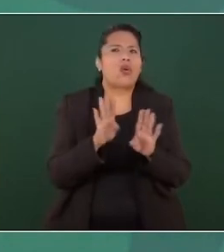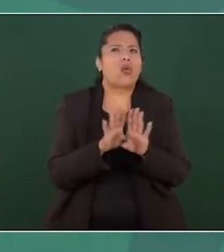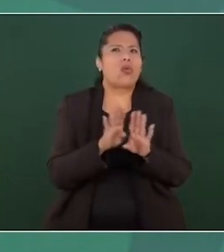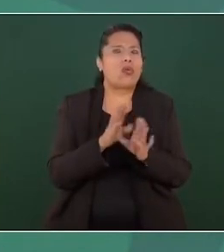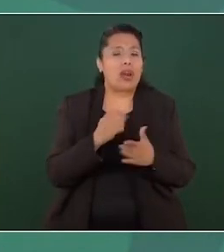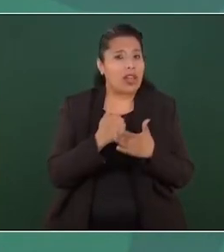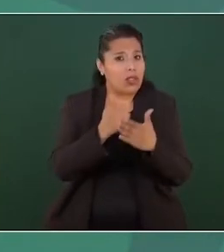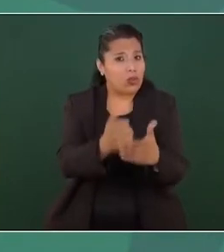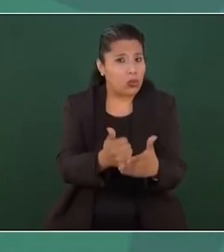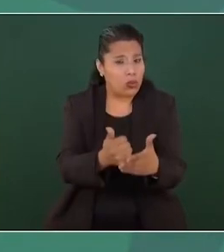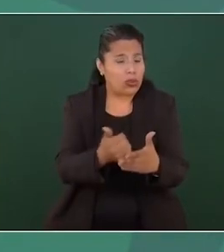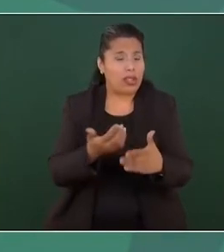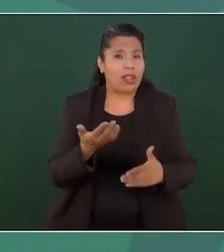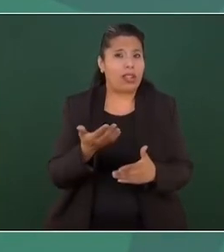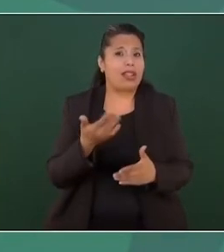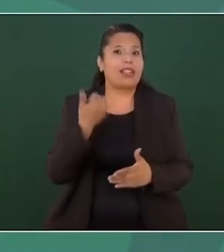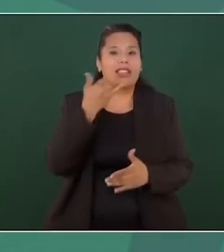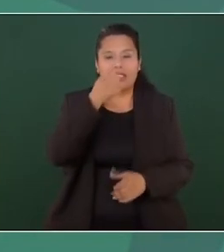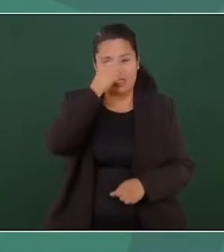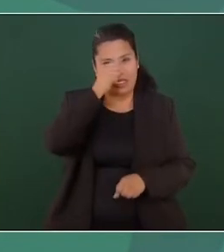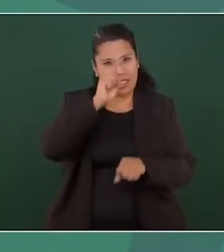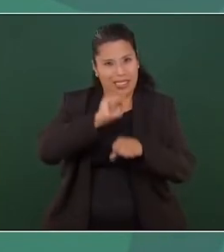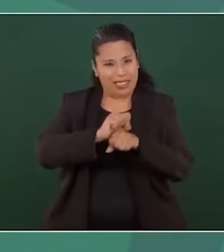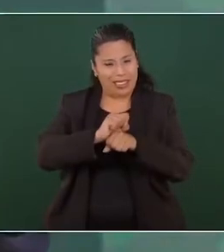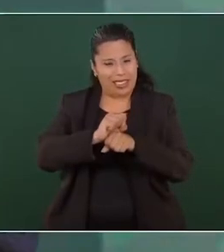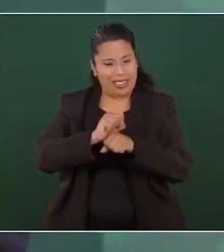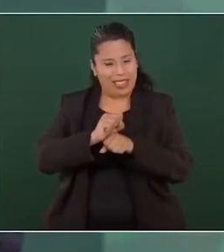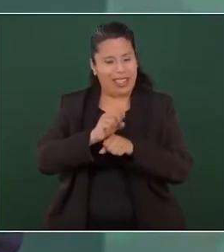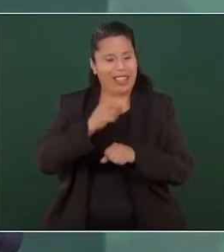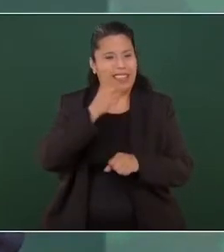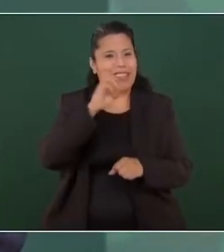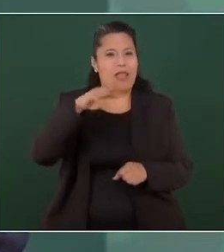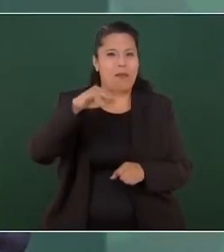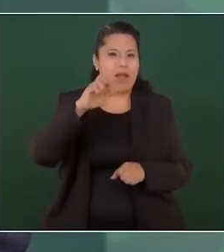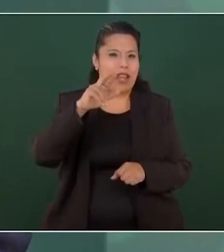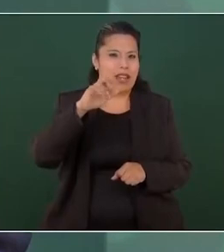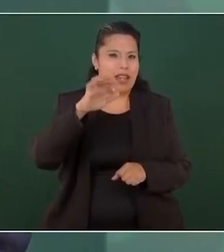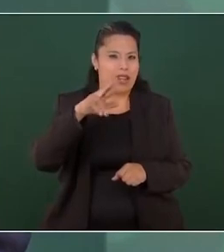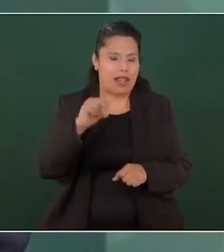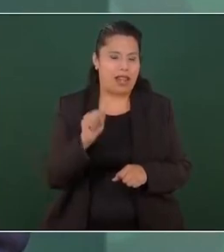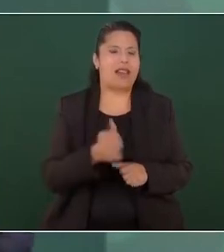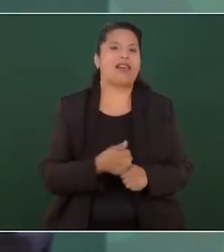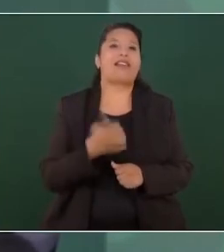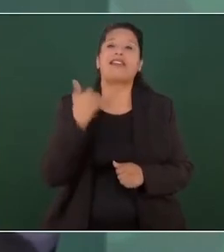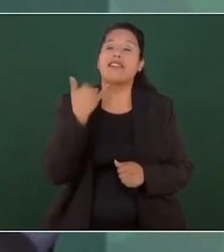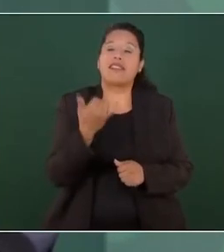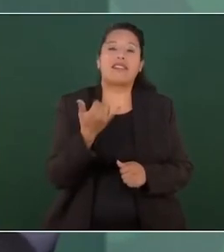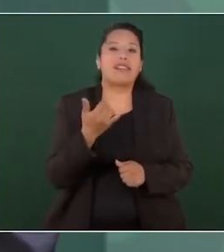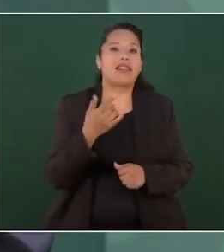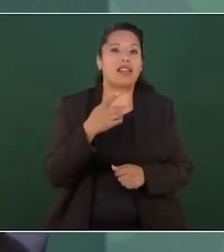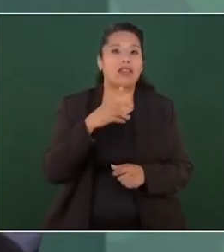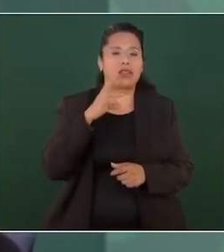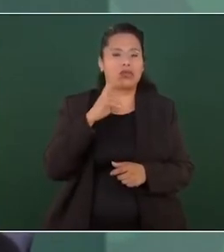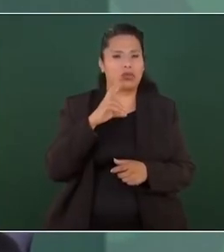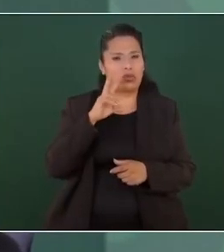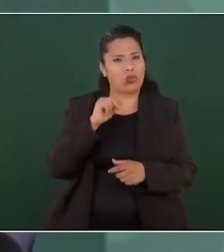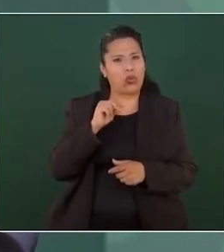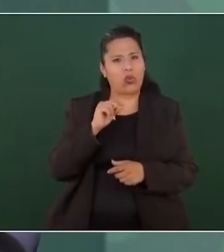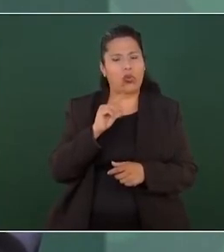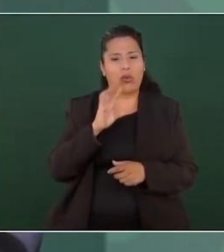la Secretaría de Marina, que no se queden callados